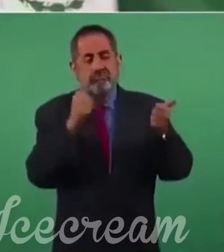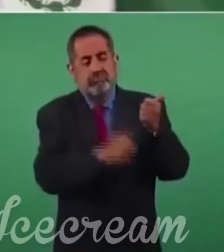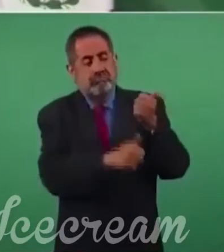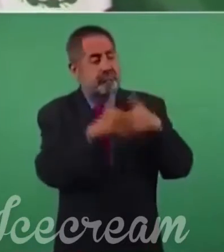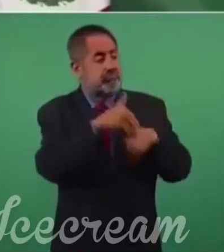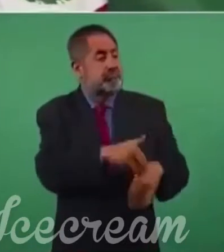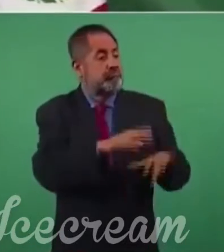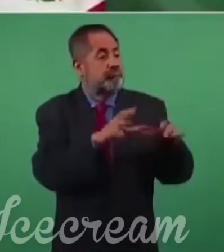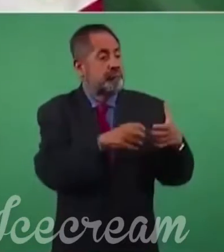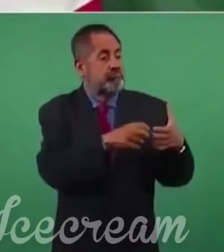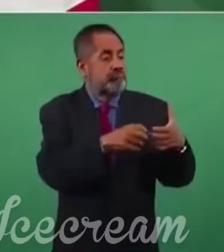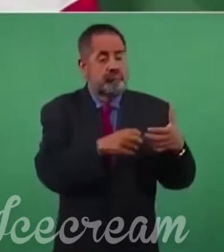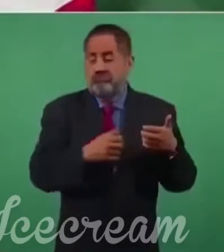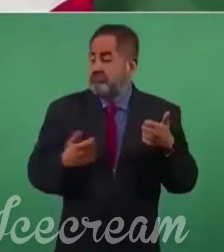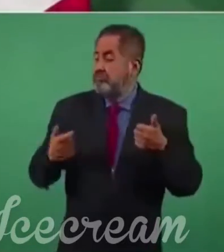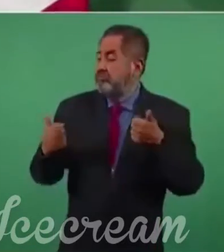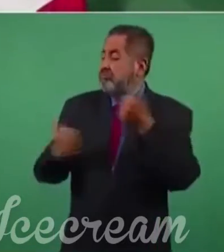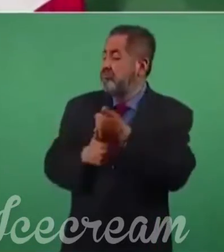las minorías